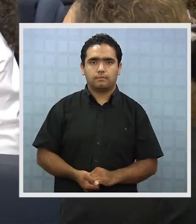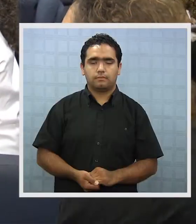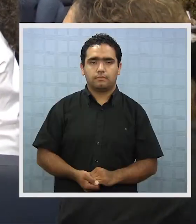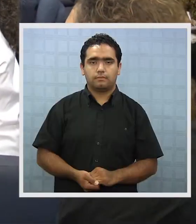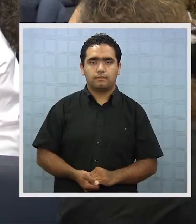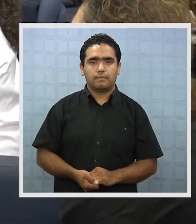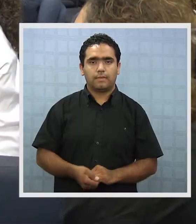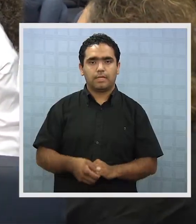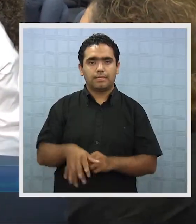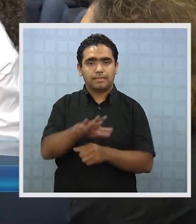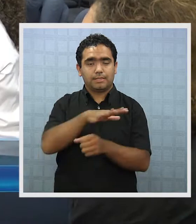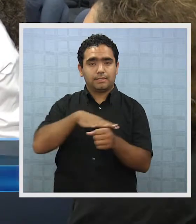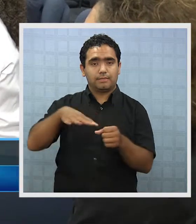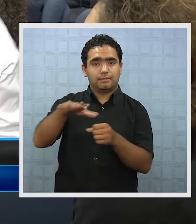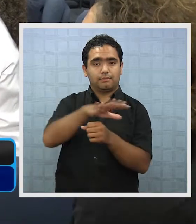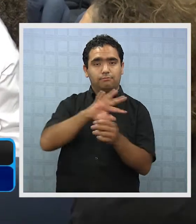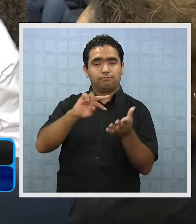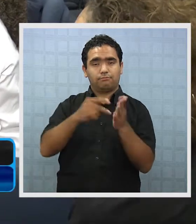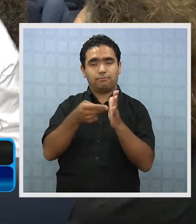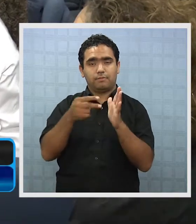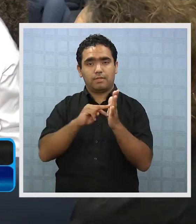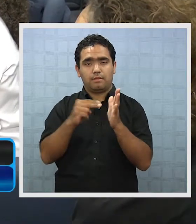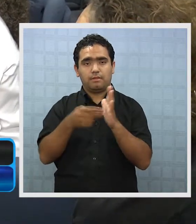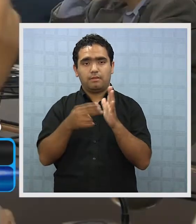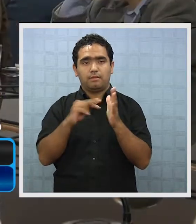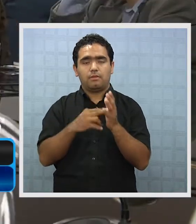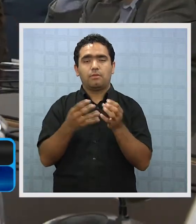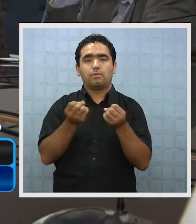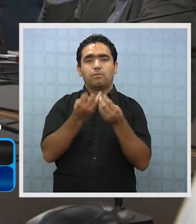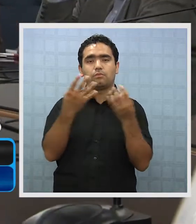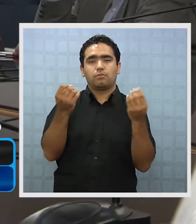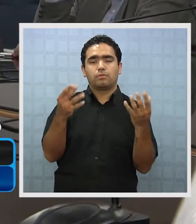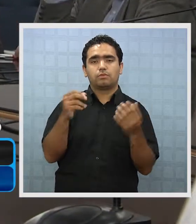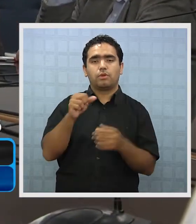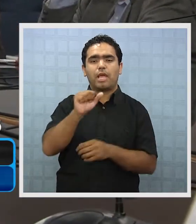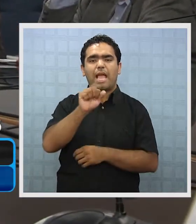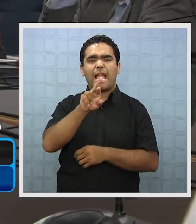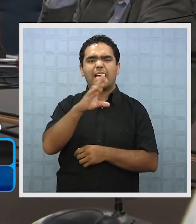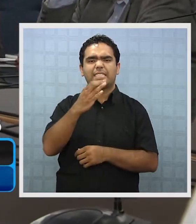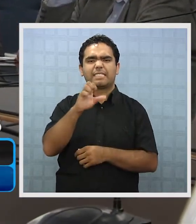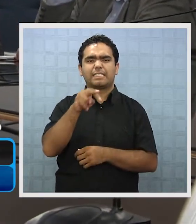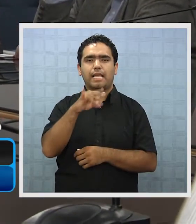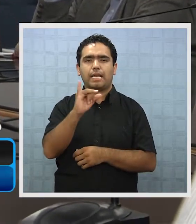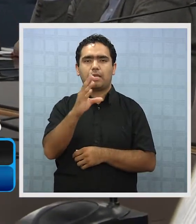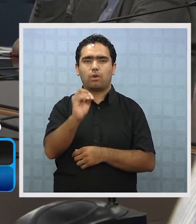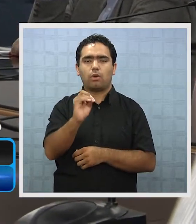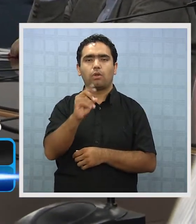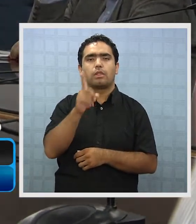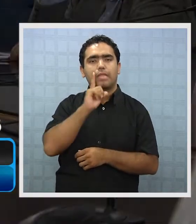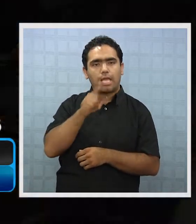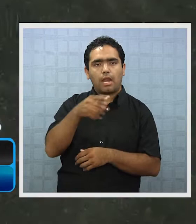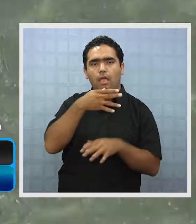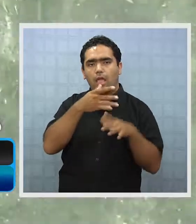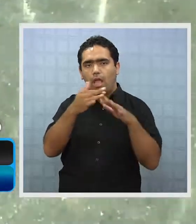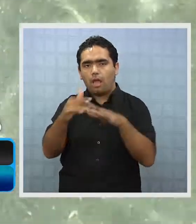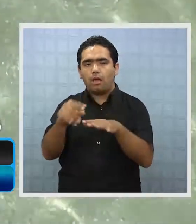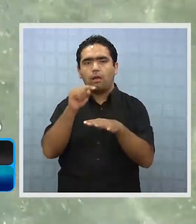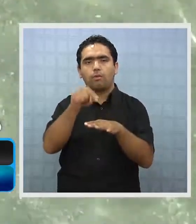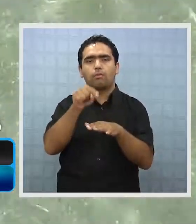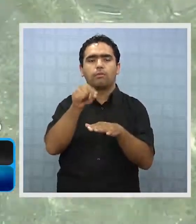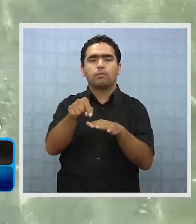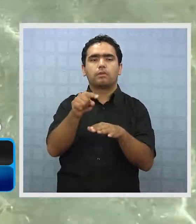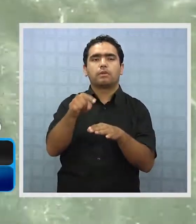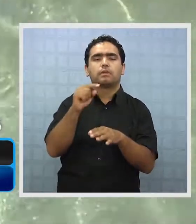Sobre la problemática que se ha generado por el alto contenido de arsénico en el agua potable de la región, la Comisión de Medio